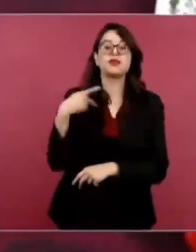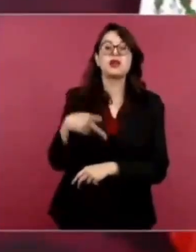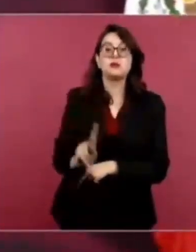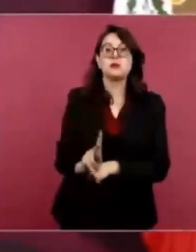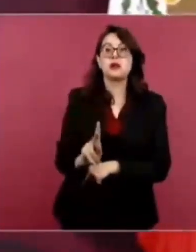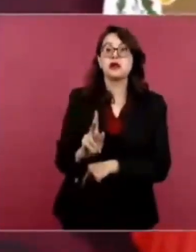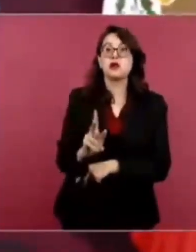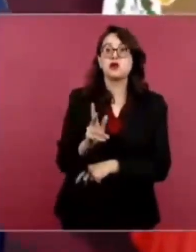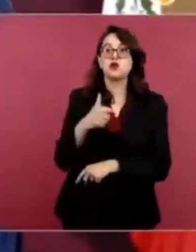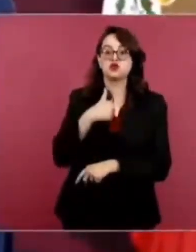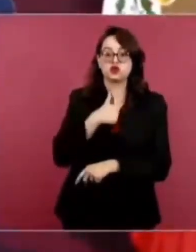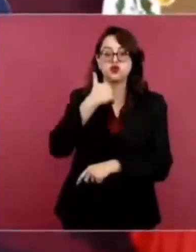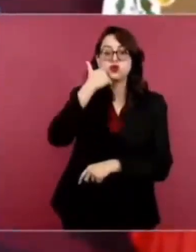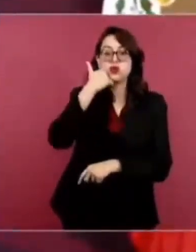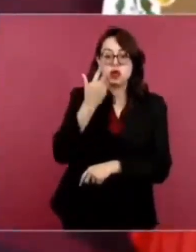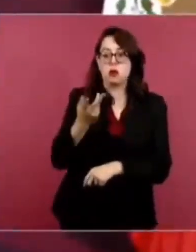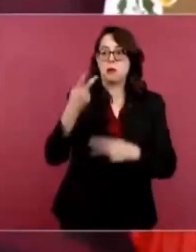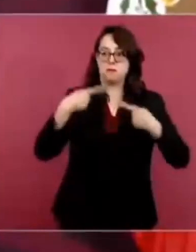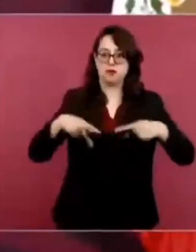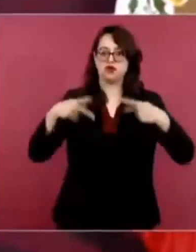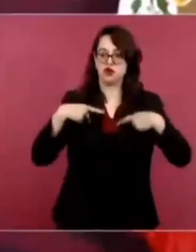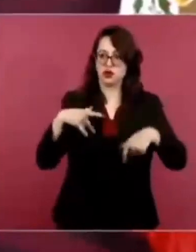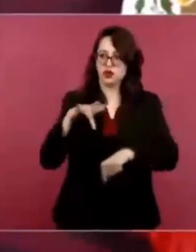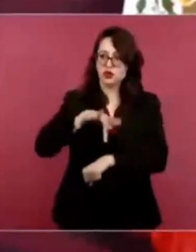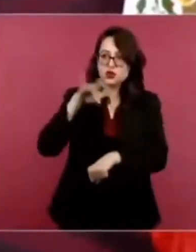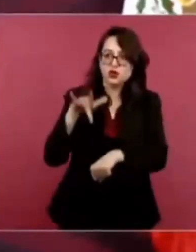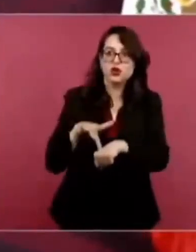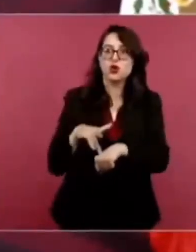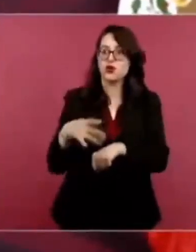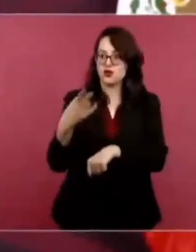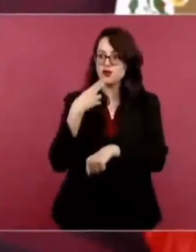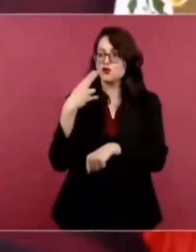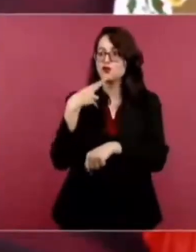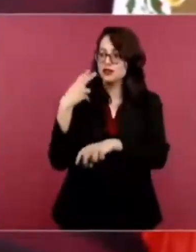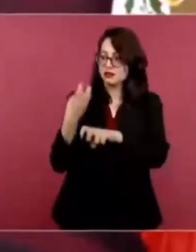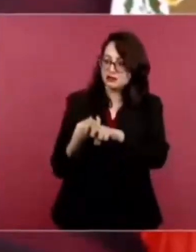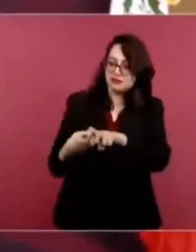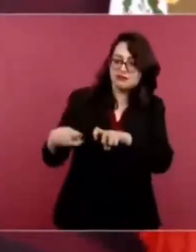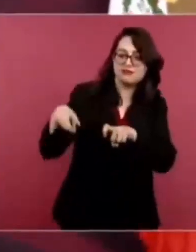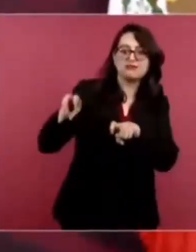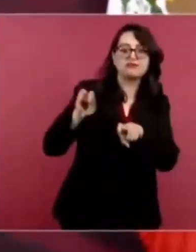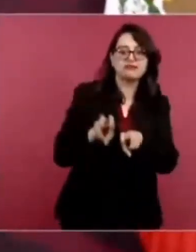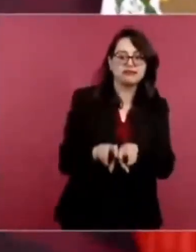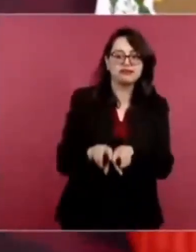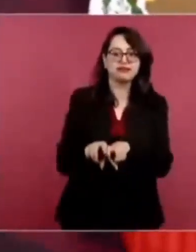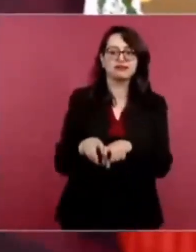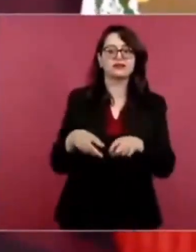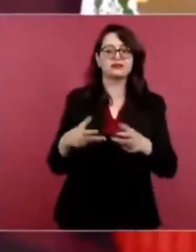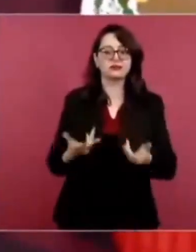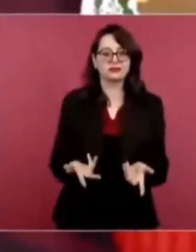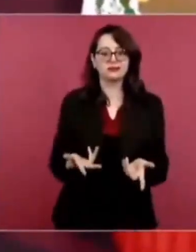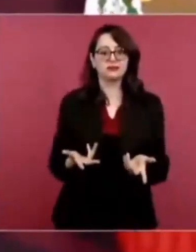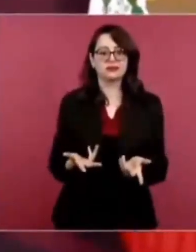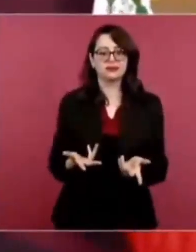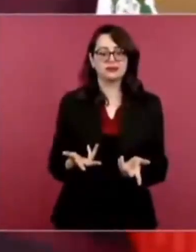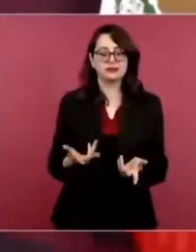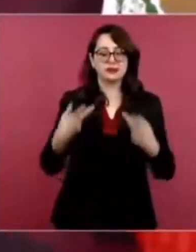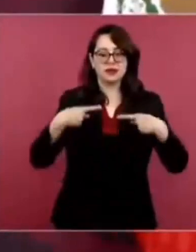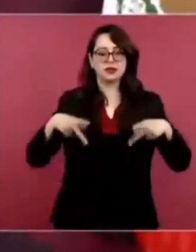comenzar a operar para ir creando